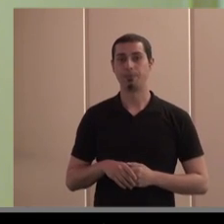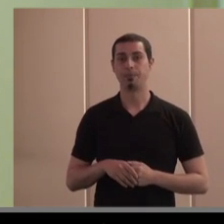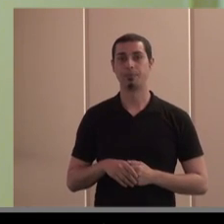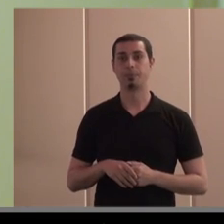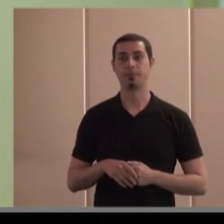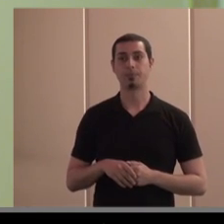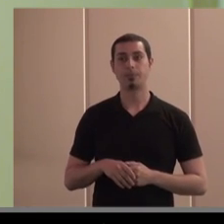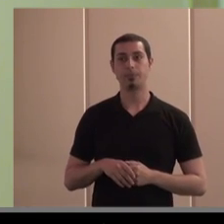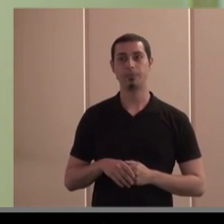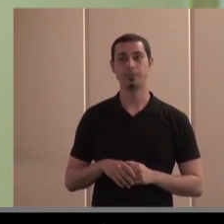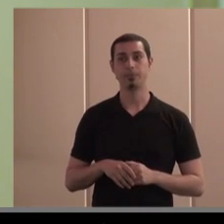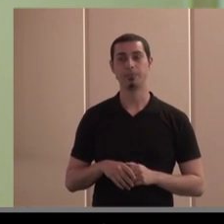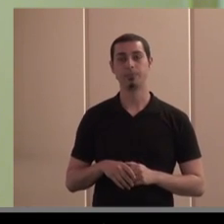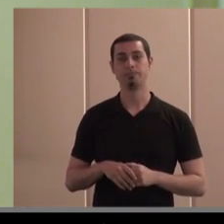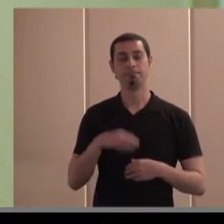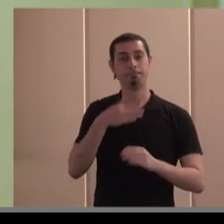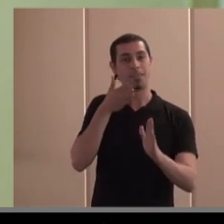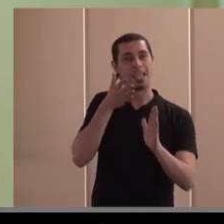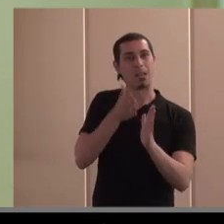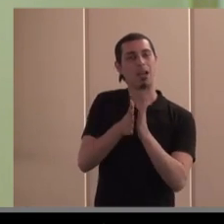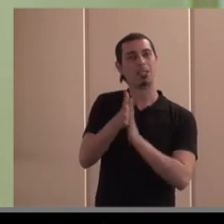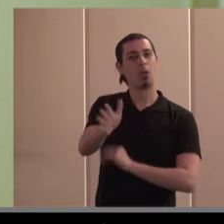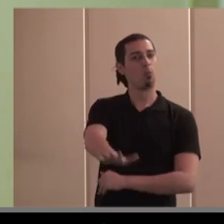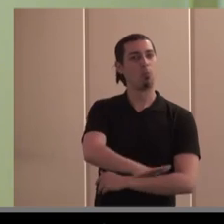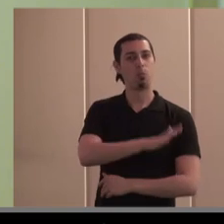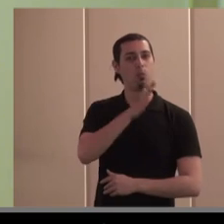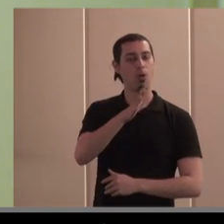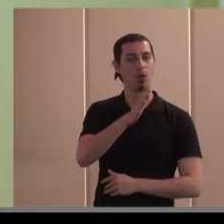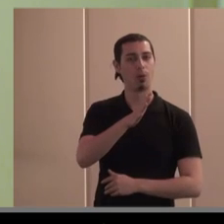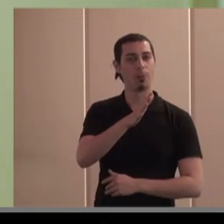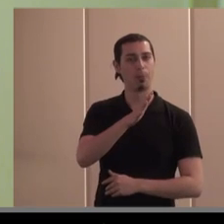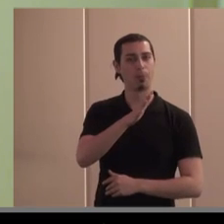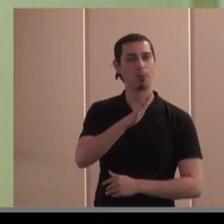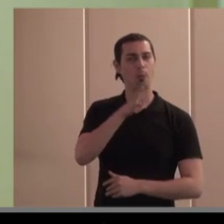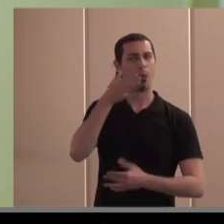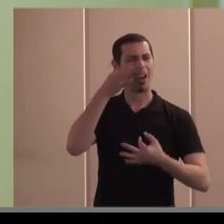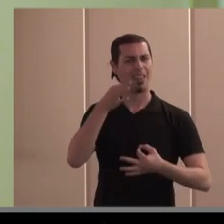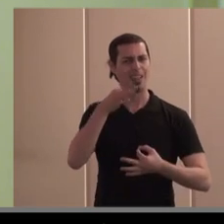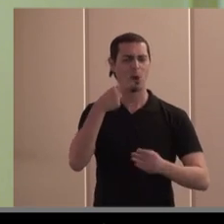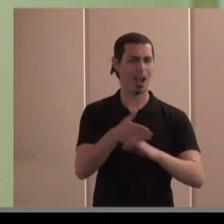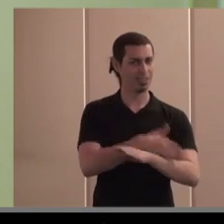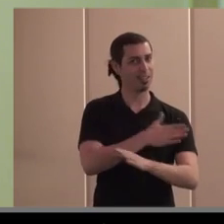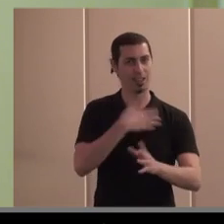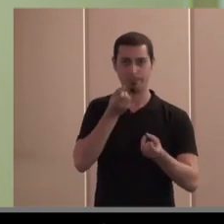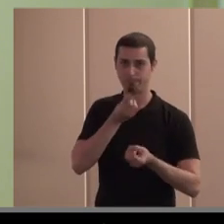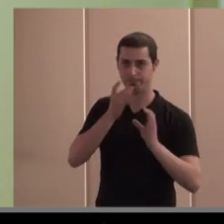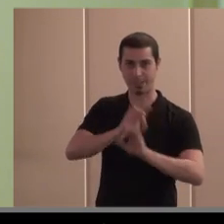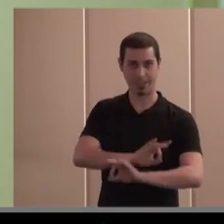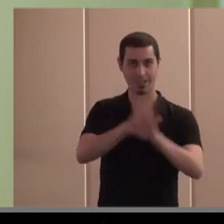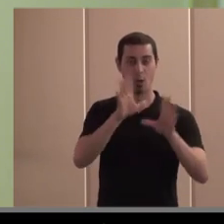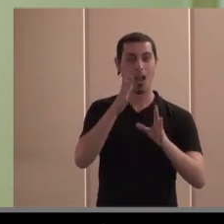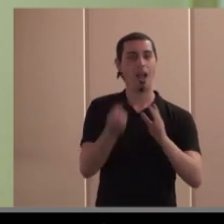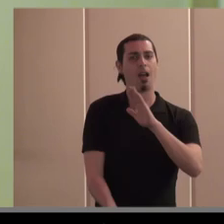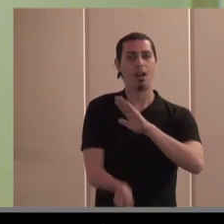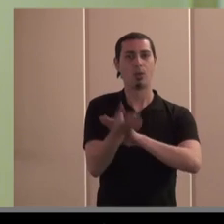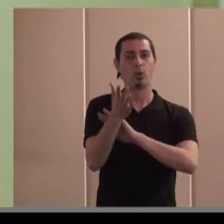Antes de explicaros por qué, más entrar un poco en la realidad, es importante saber por qué nace este